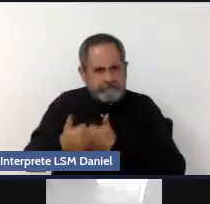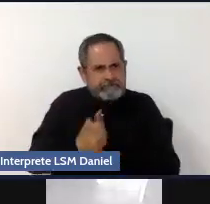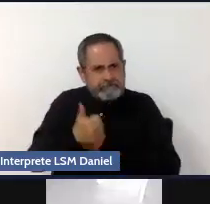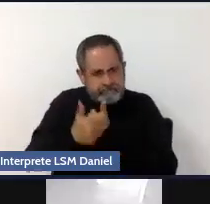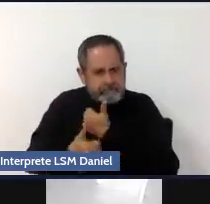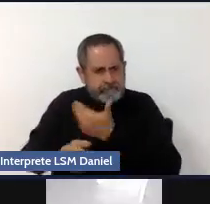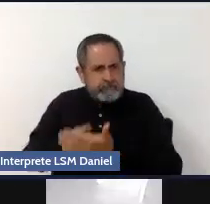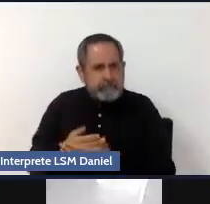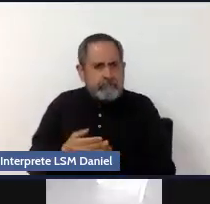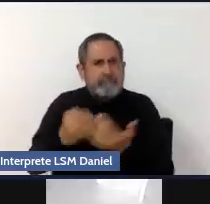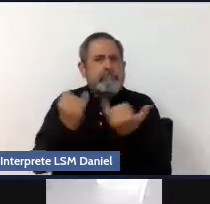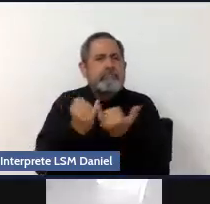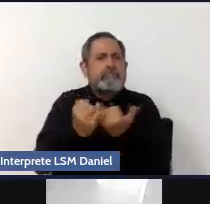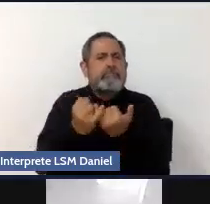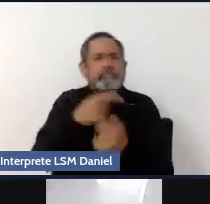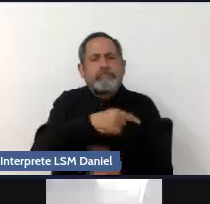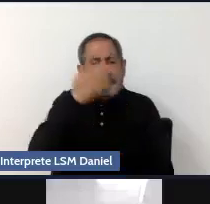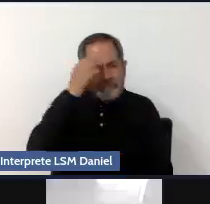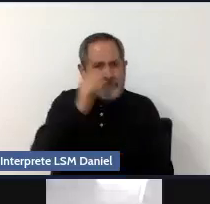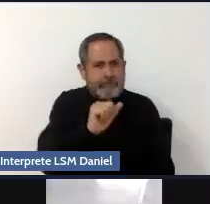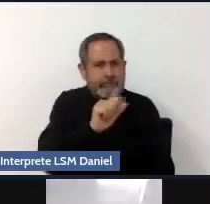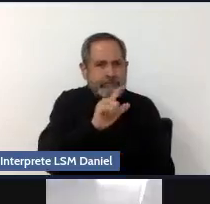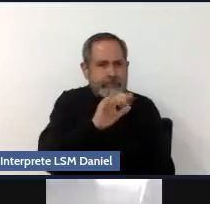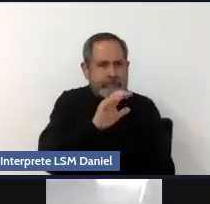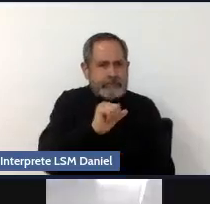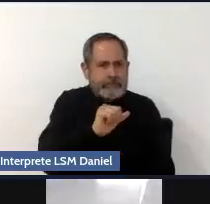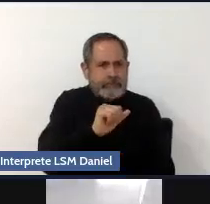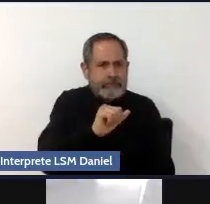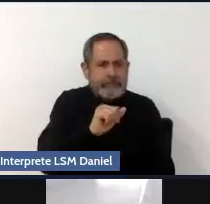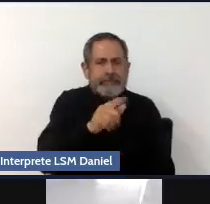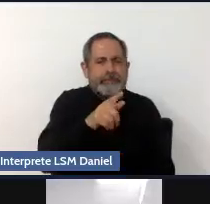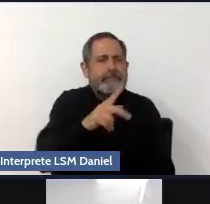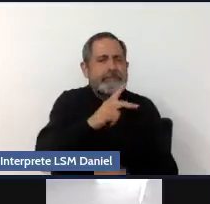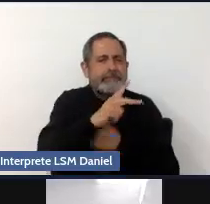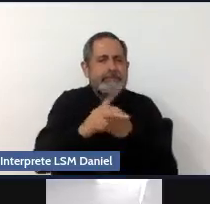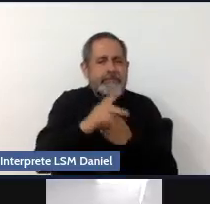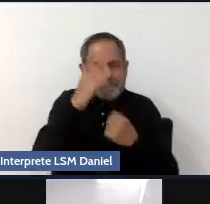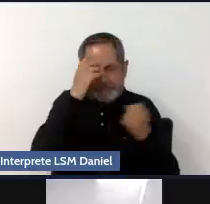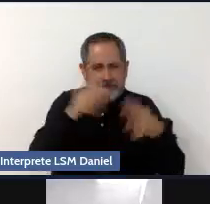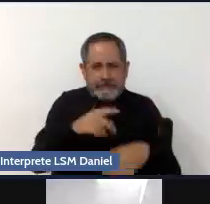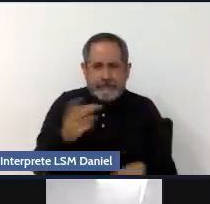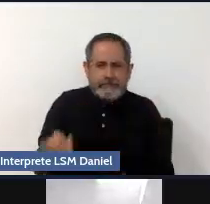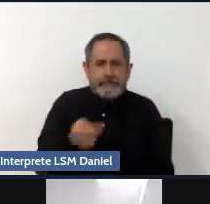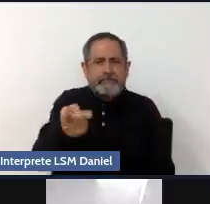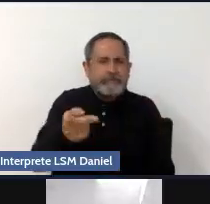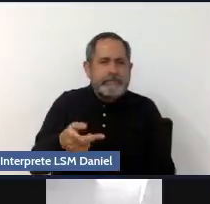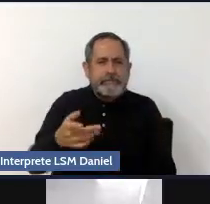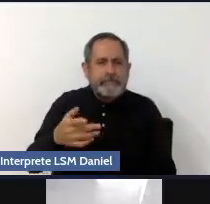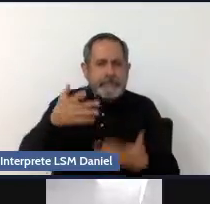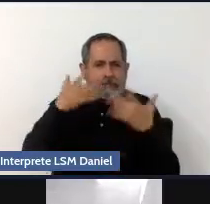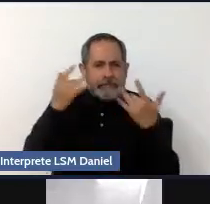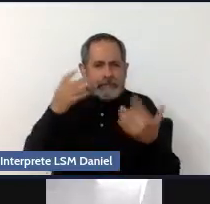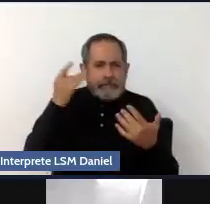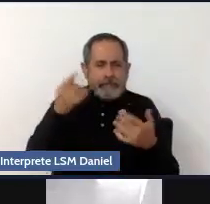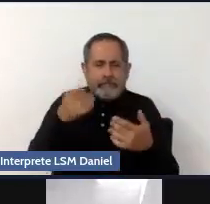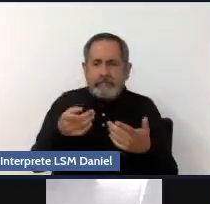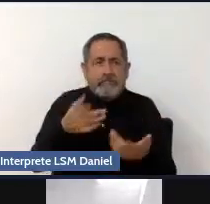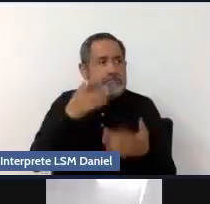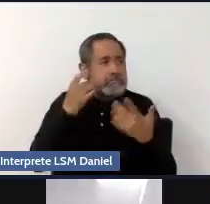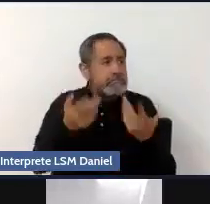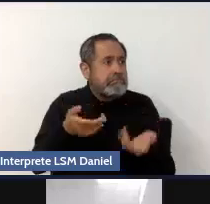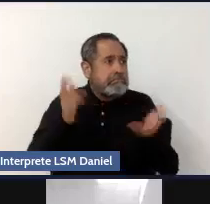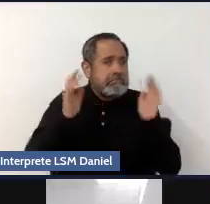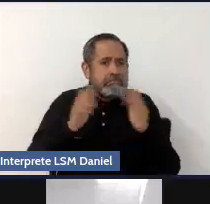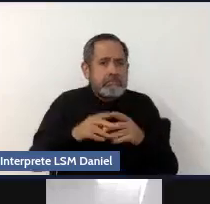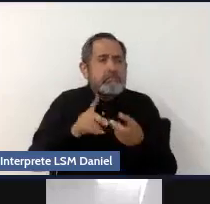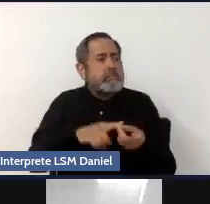País de las Maravillas y el gato le pregunta, o Alicia le pregunta, ¿qué camino tomar? Y el gato le pregunta, ¿para